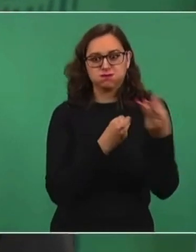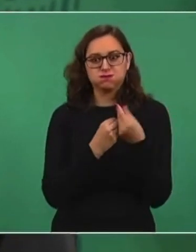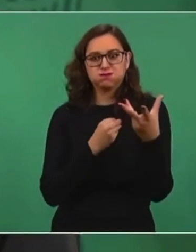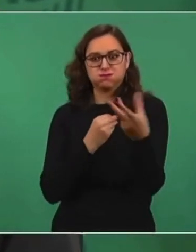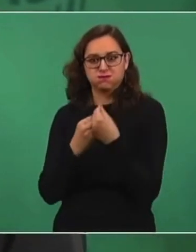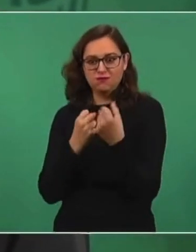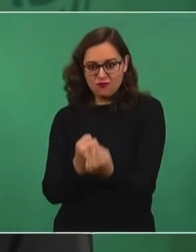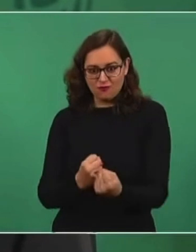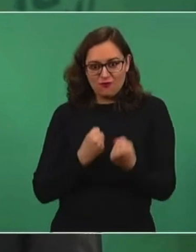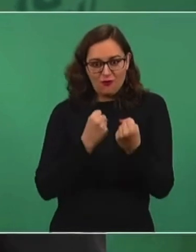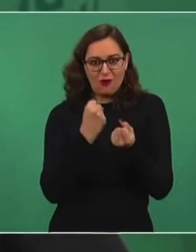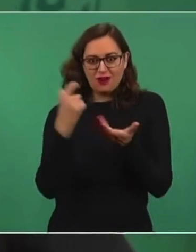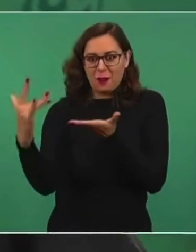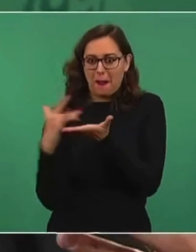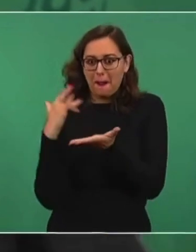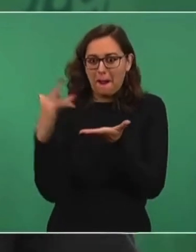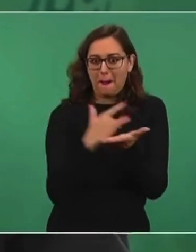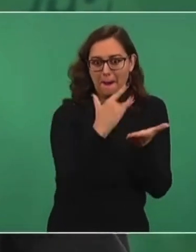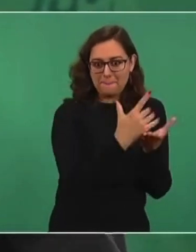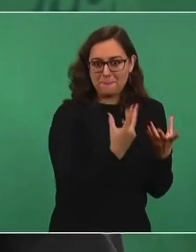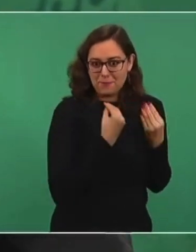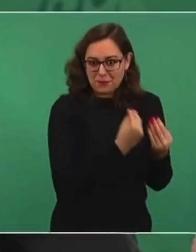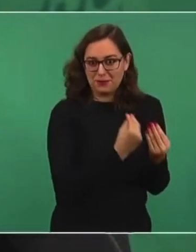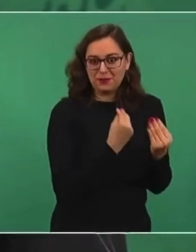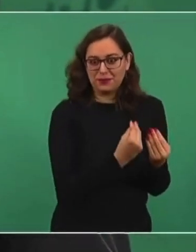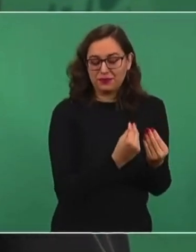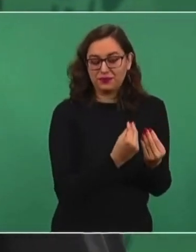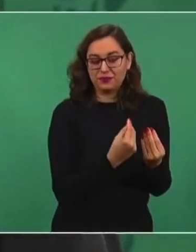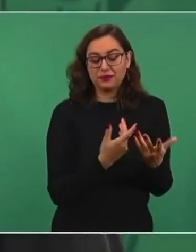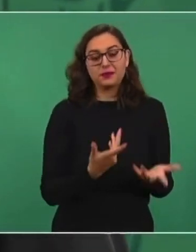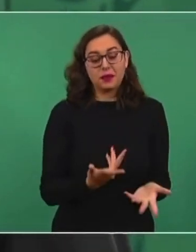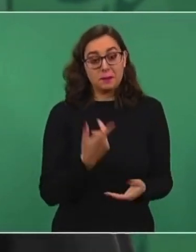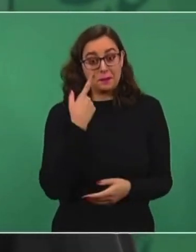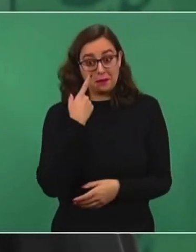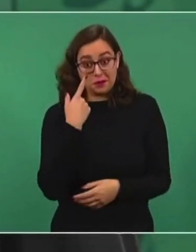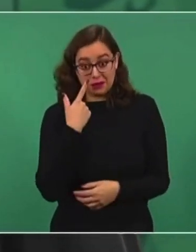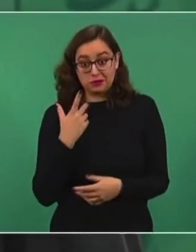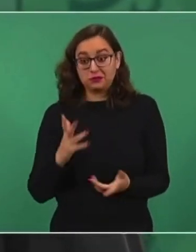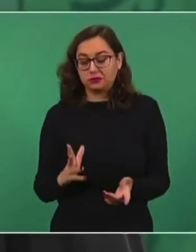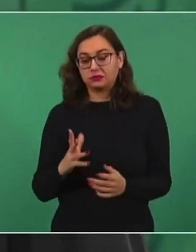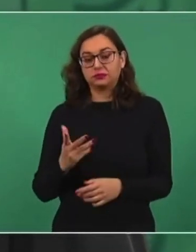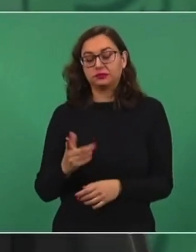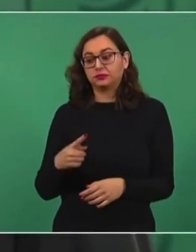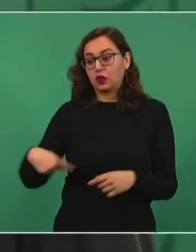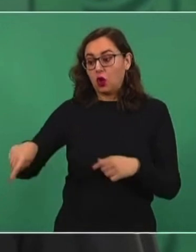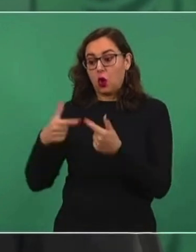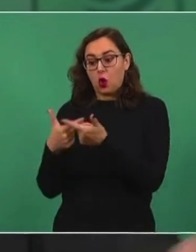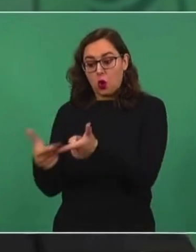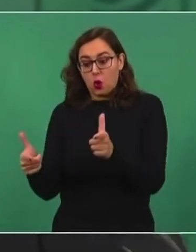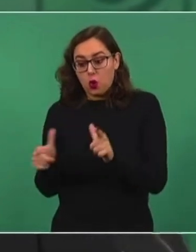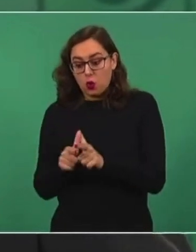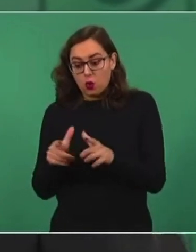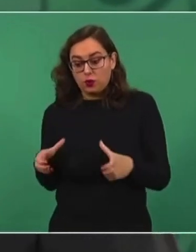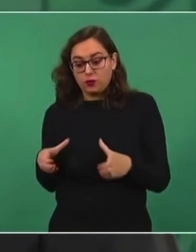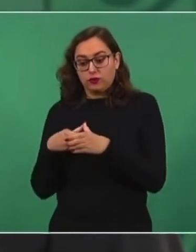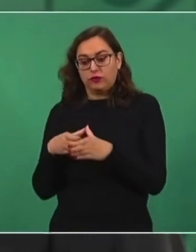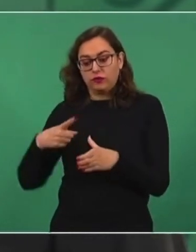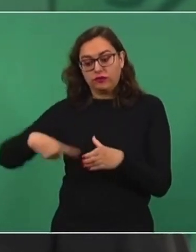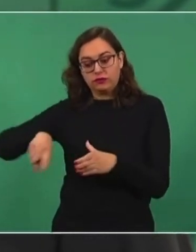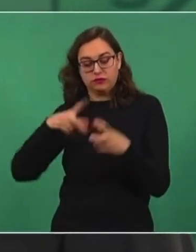siempre se apoya en el pueblo,